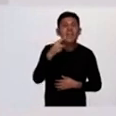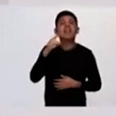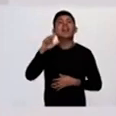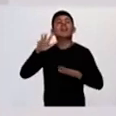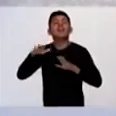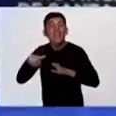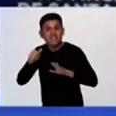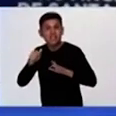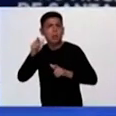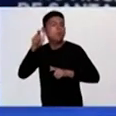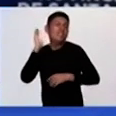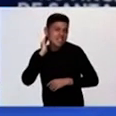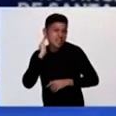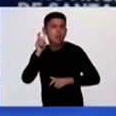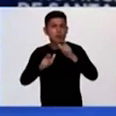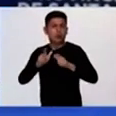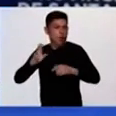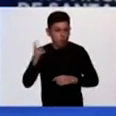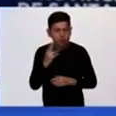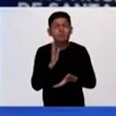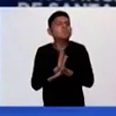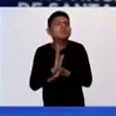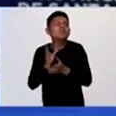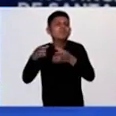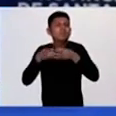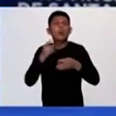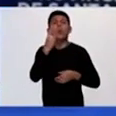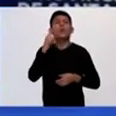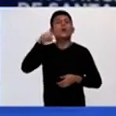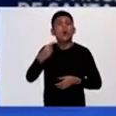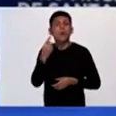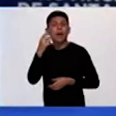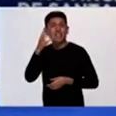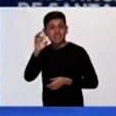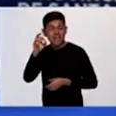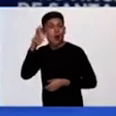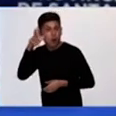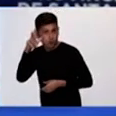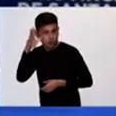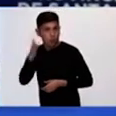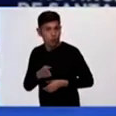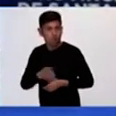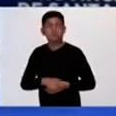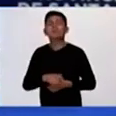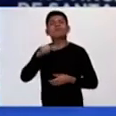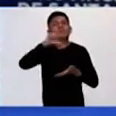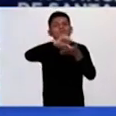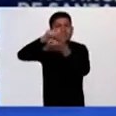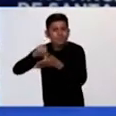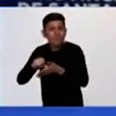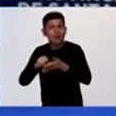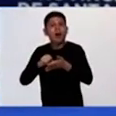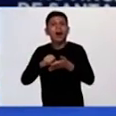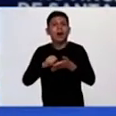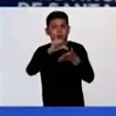fallecidos. Esto es una tasa de letalidad del 1.08. Vamos a hacer el desglose de estos